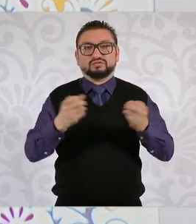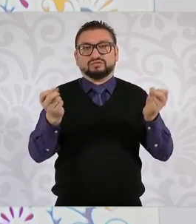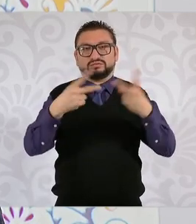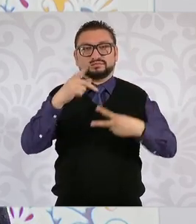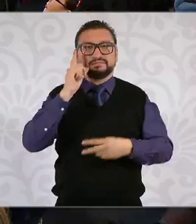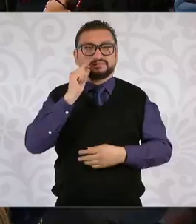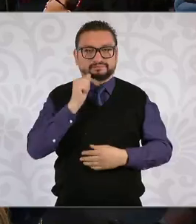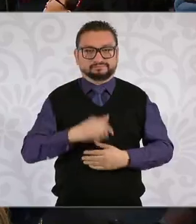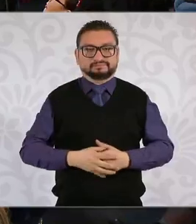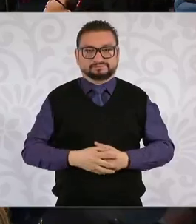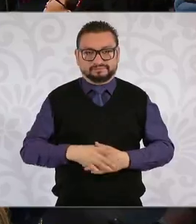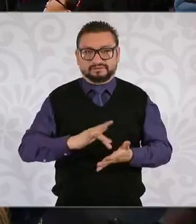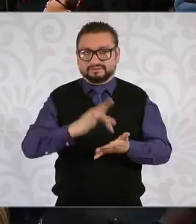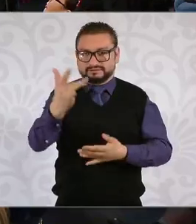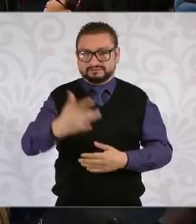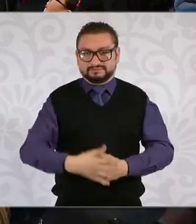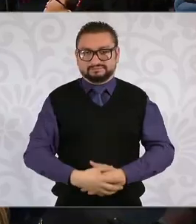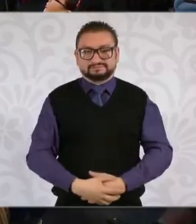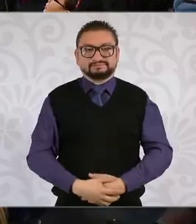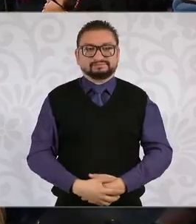mañana gracias gracias